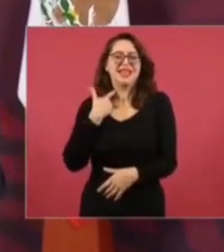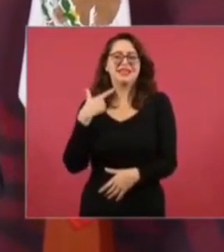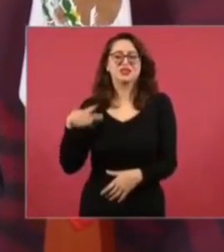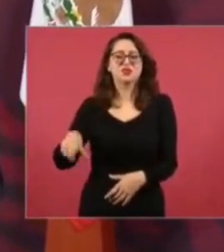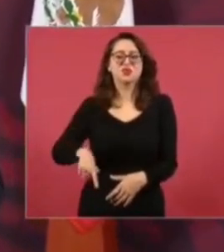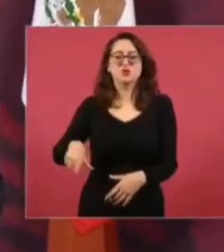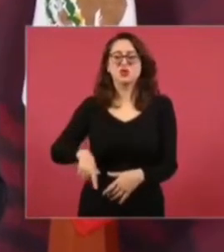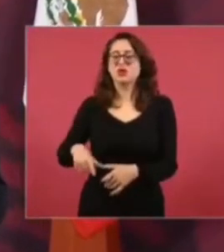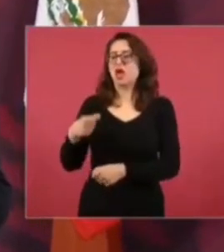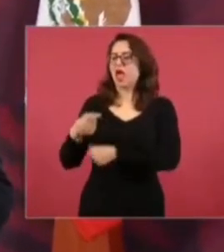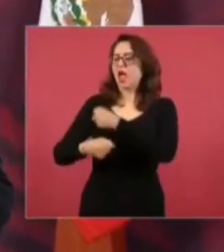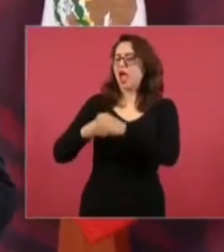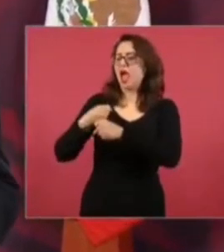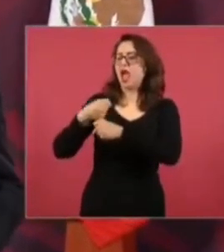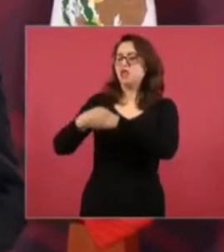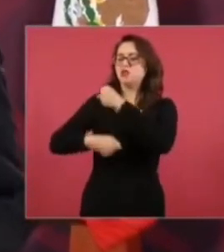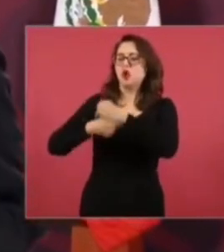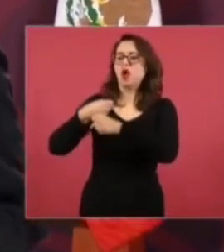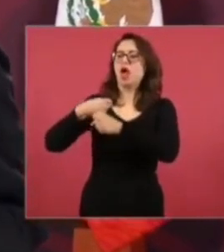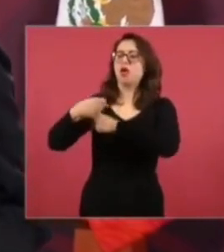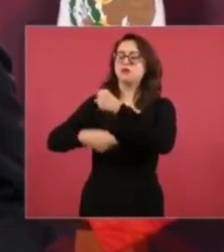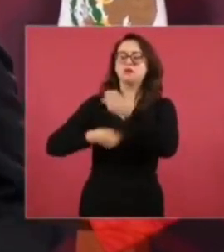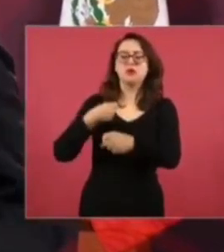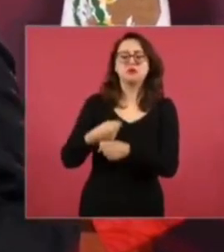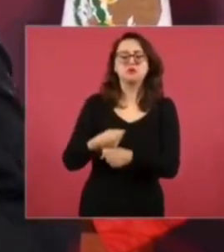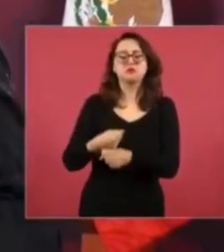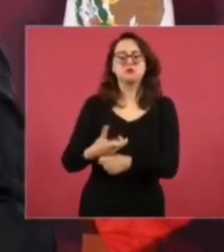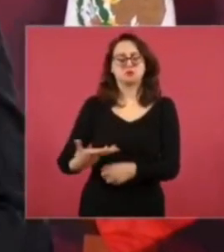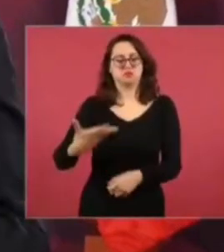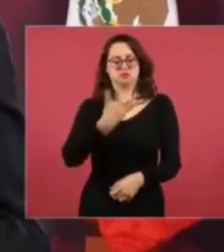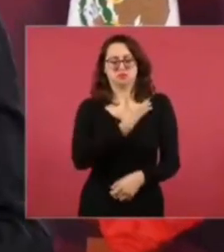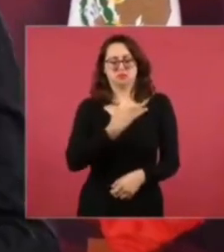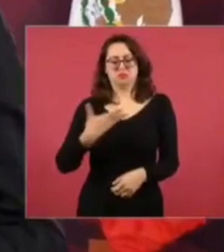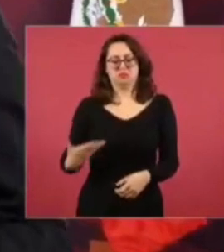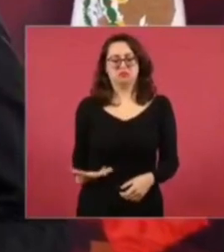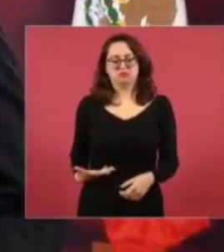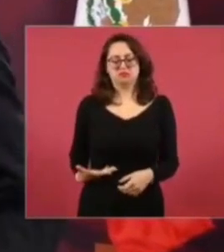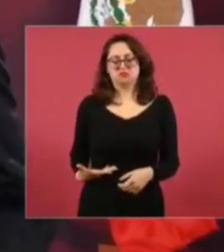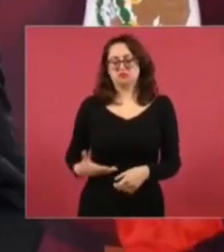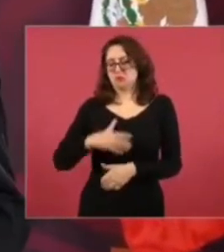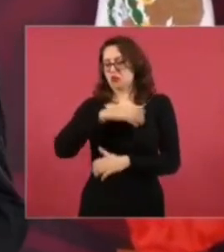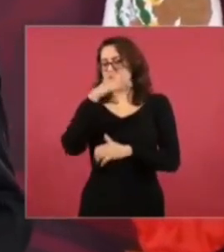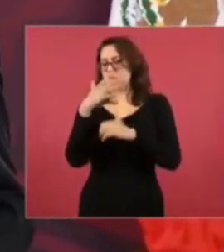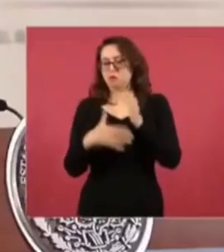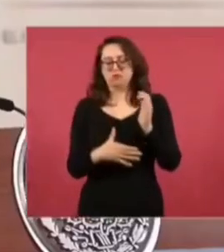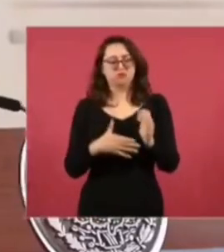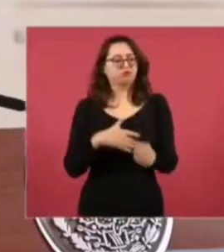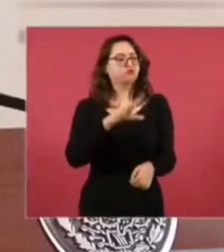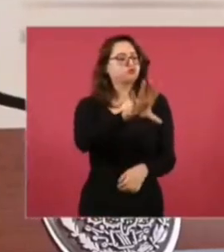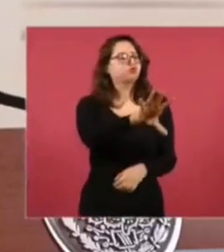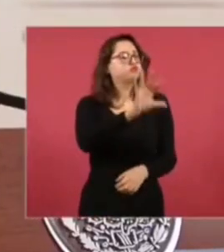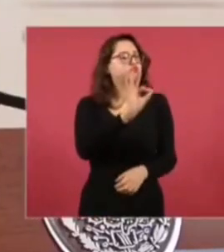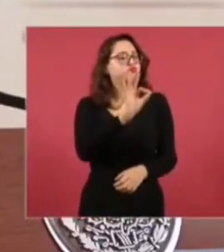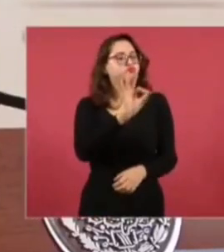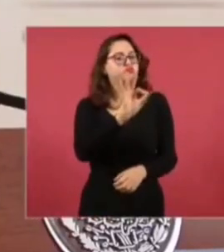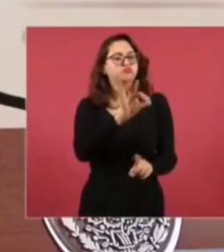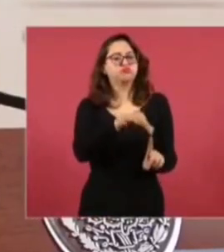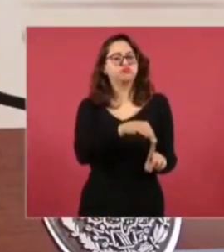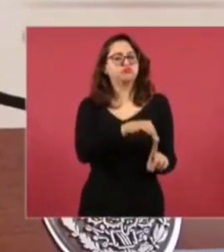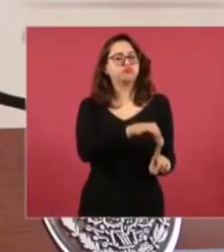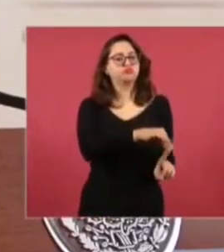la imposición, el dedazo, el presidente